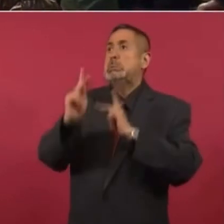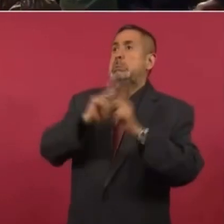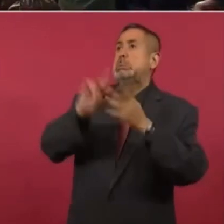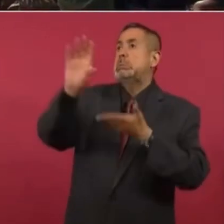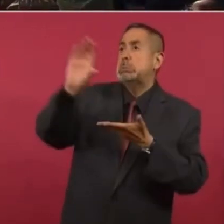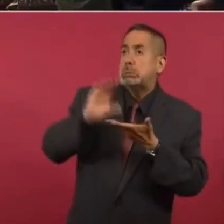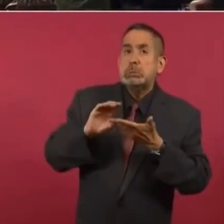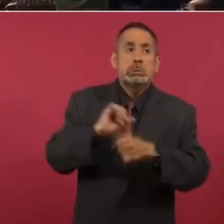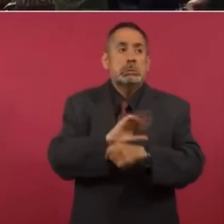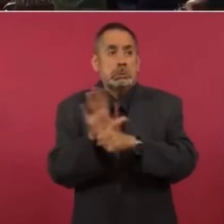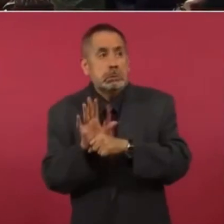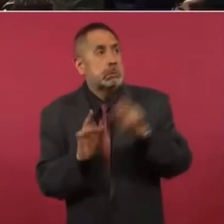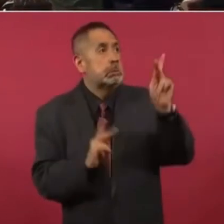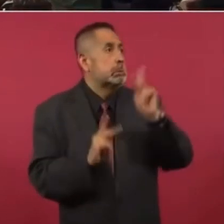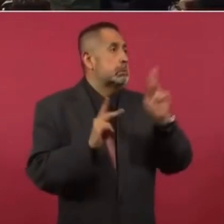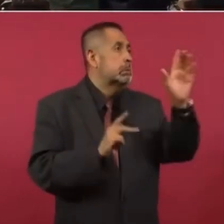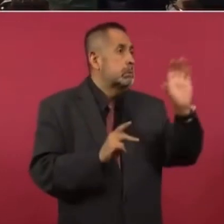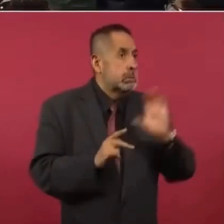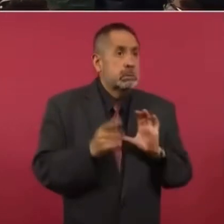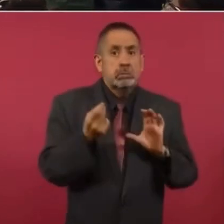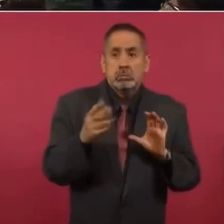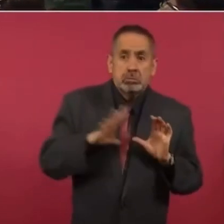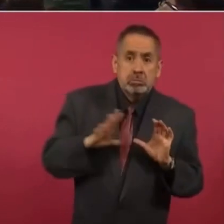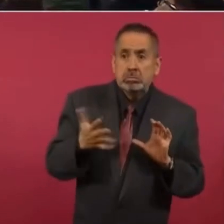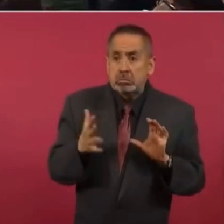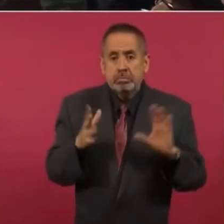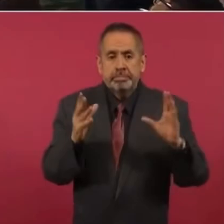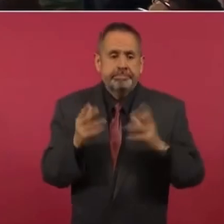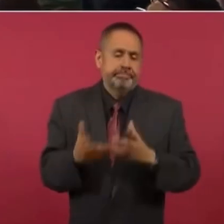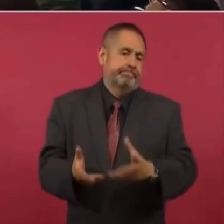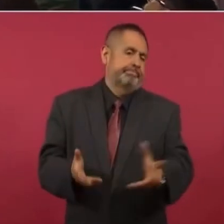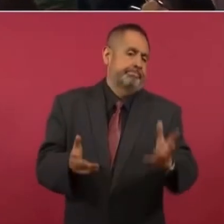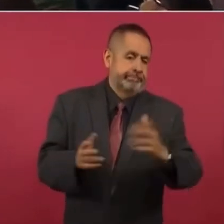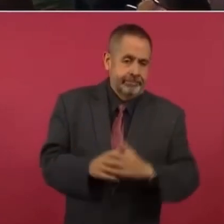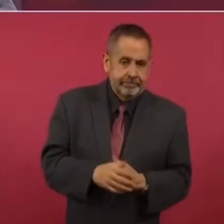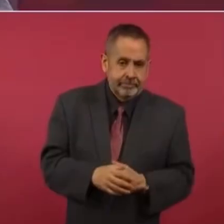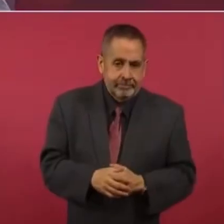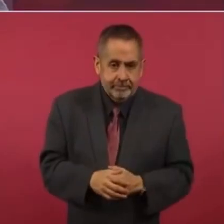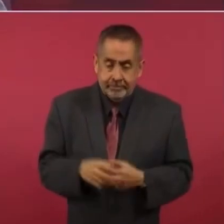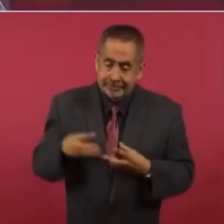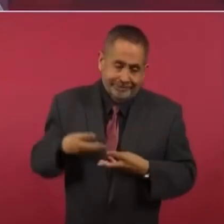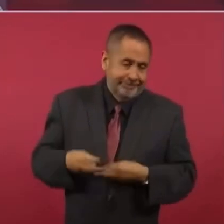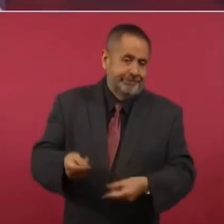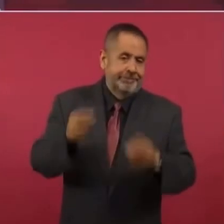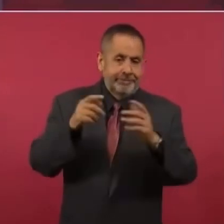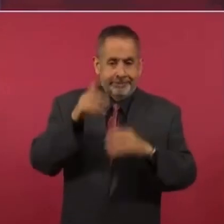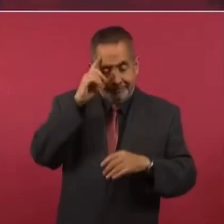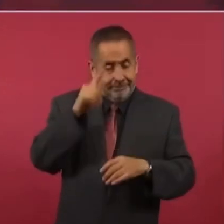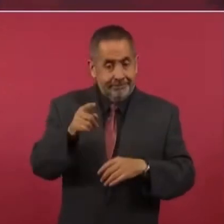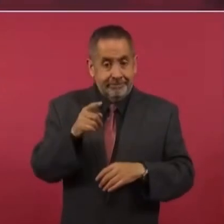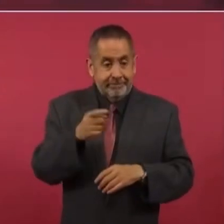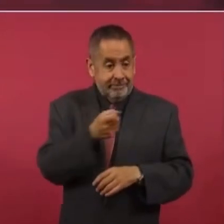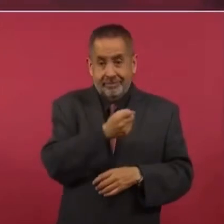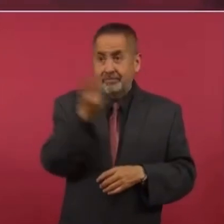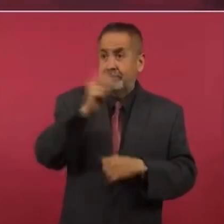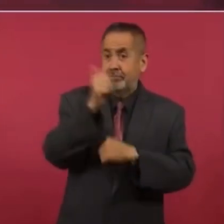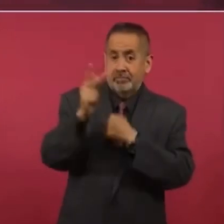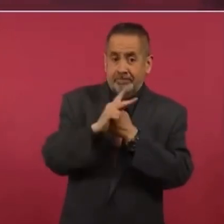se fueron las deudas hasta las nubes.